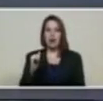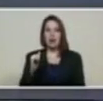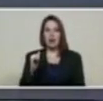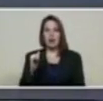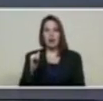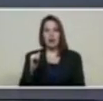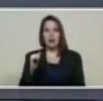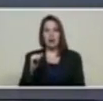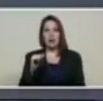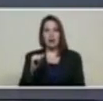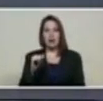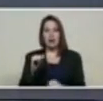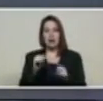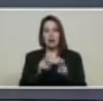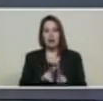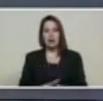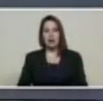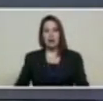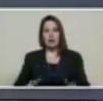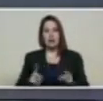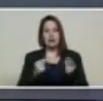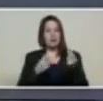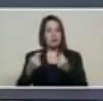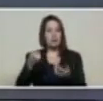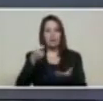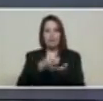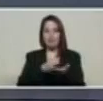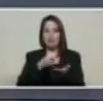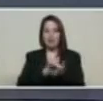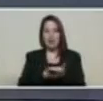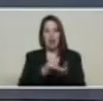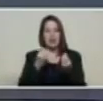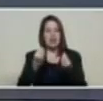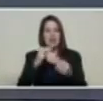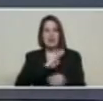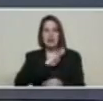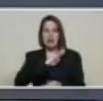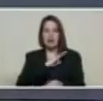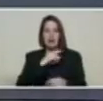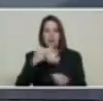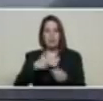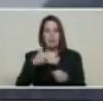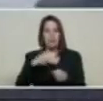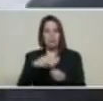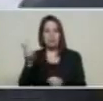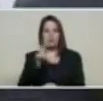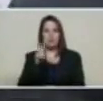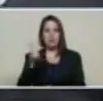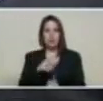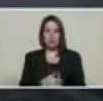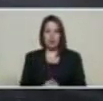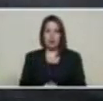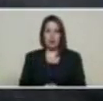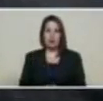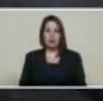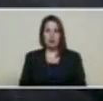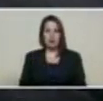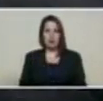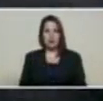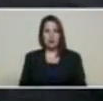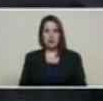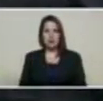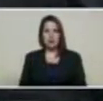respaldado en petróleo venezolano. Y además, voy a